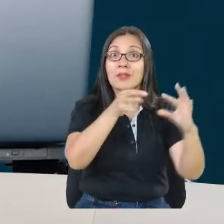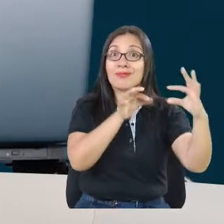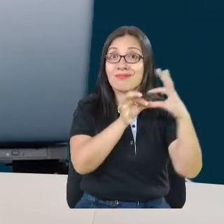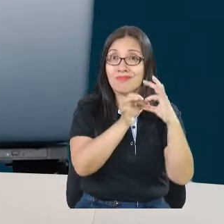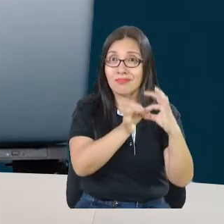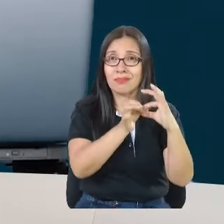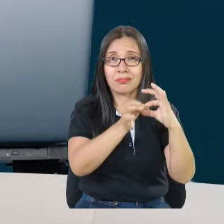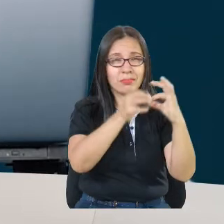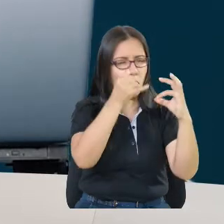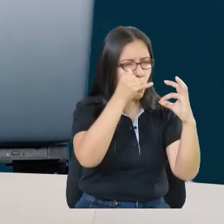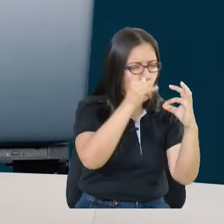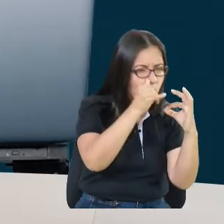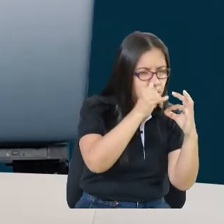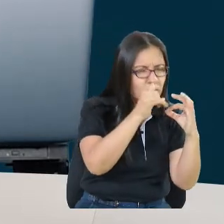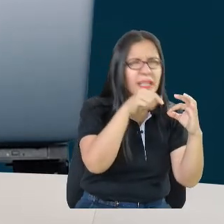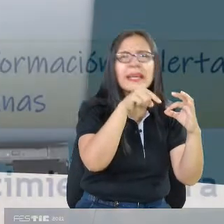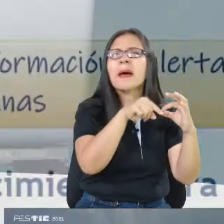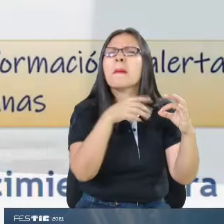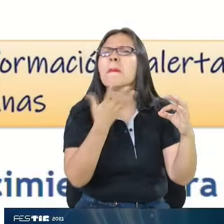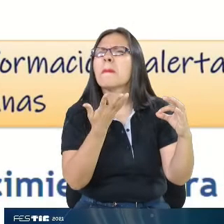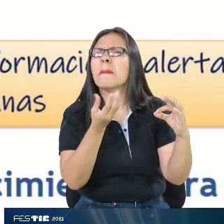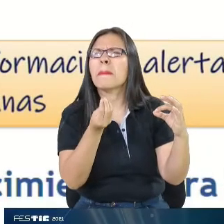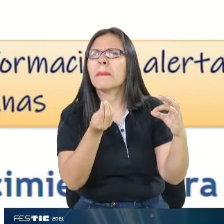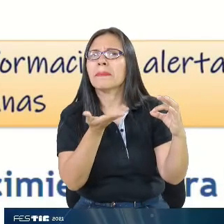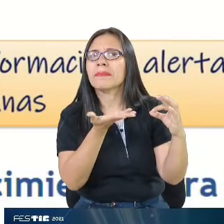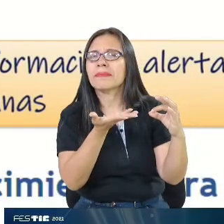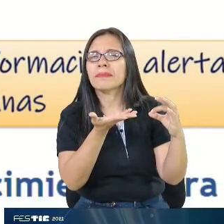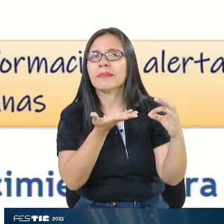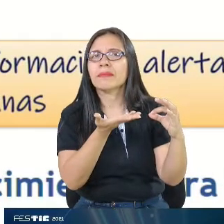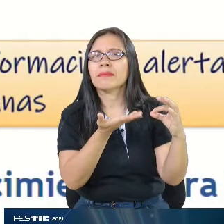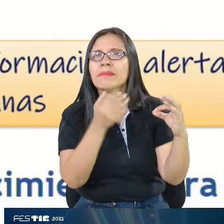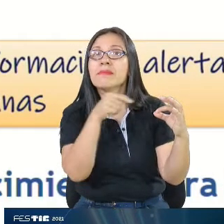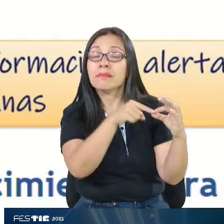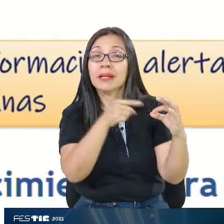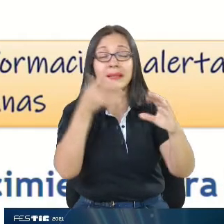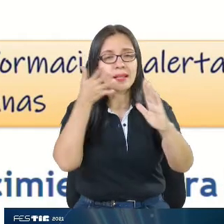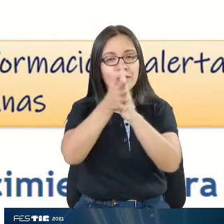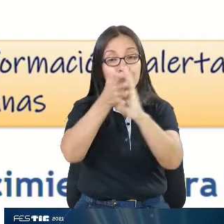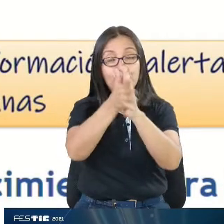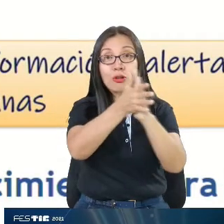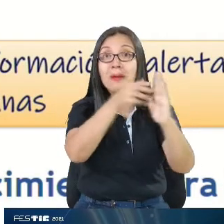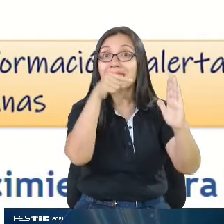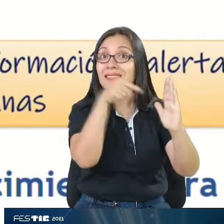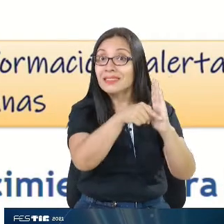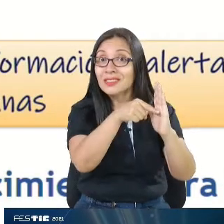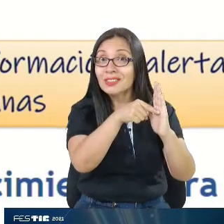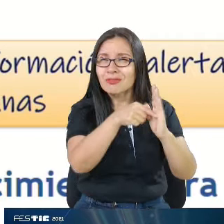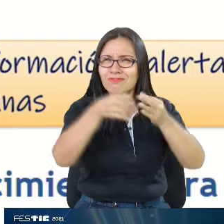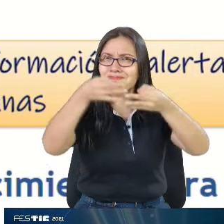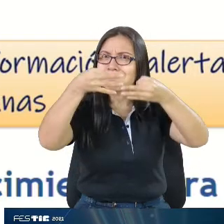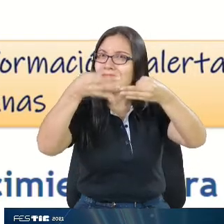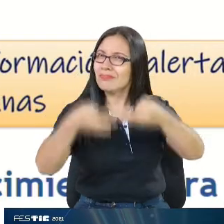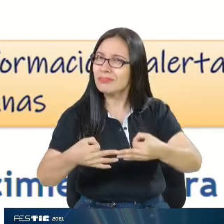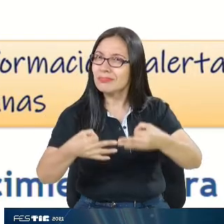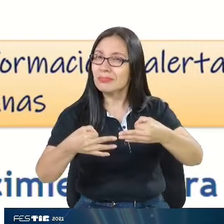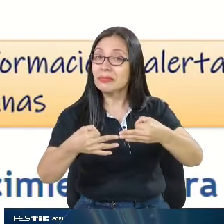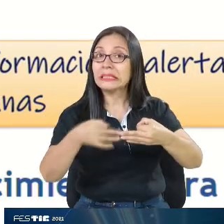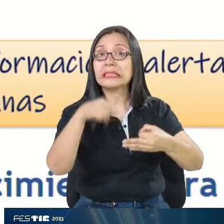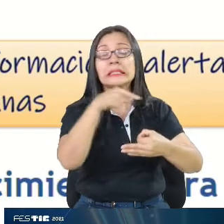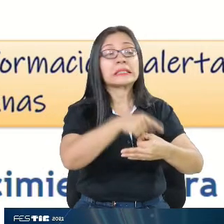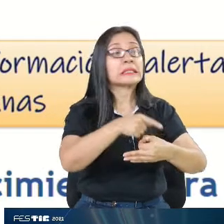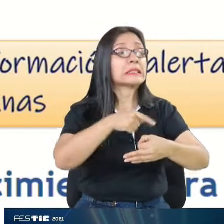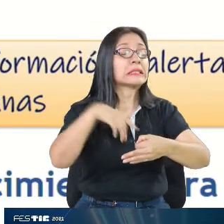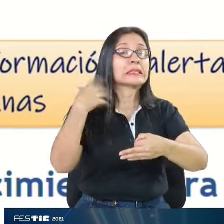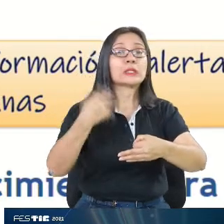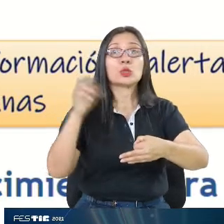busca? Busca que tengamos una confiabilidad en la información. Emitir una alerta temprana es de gran responsabilidad.